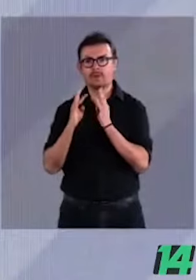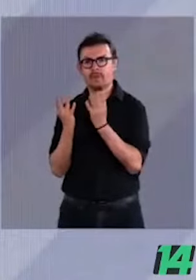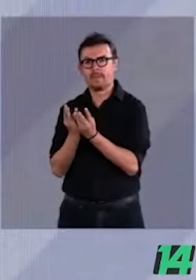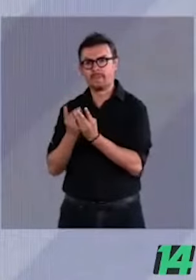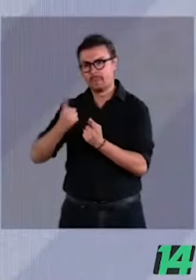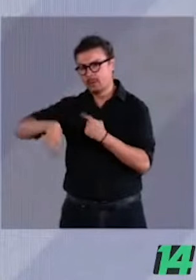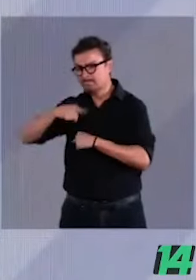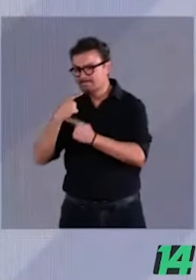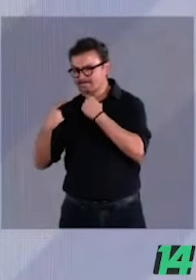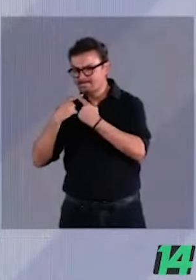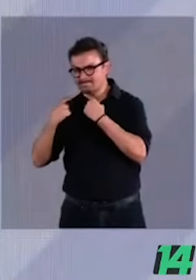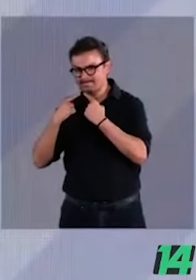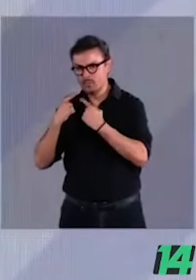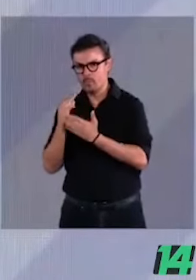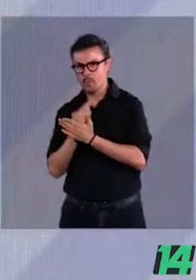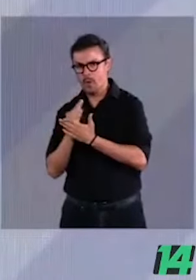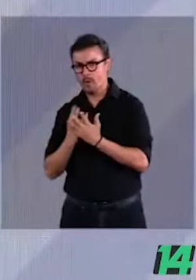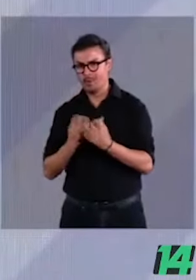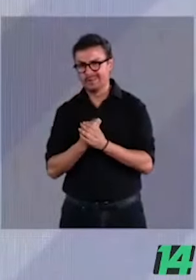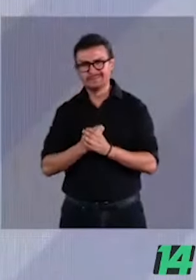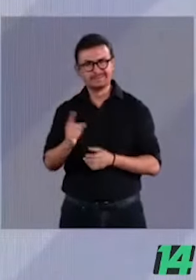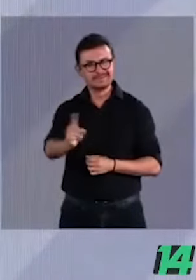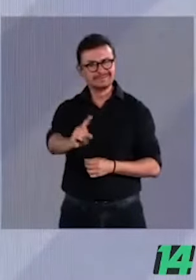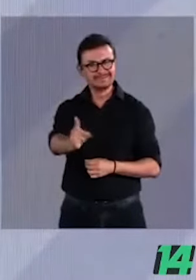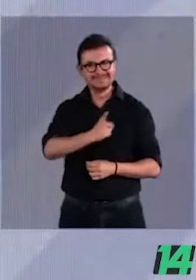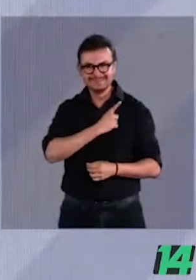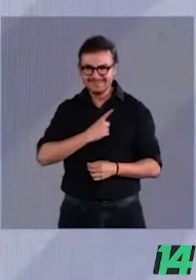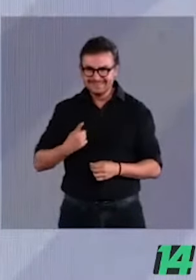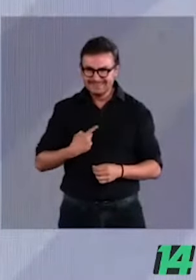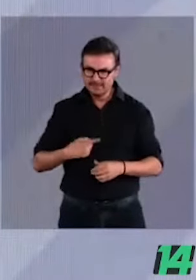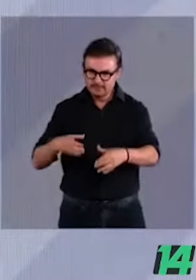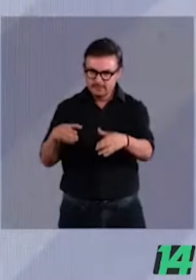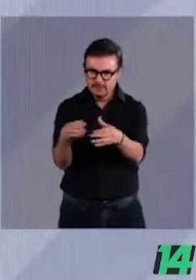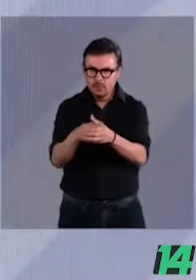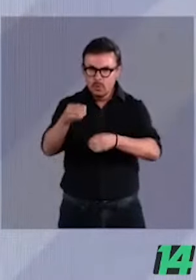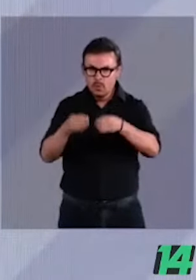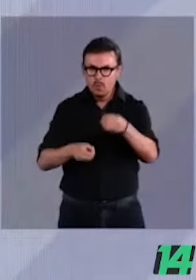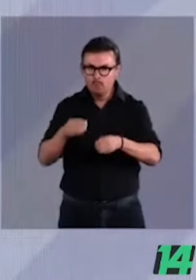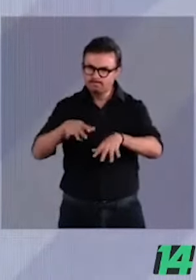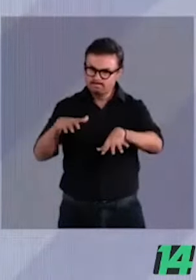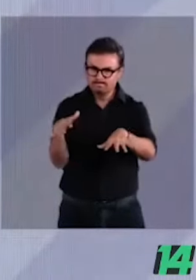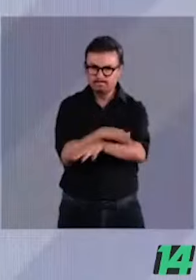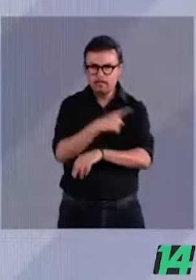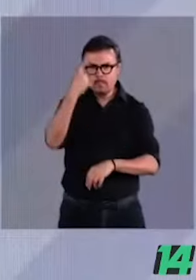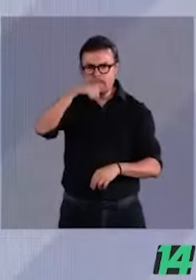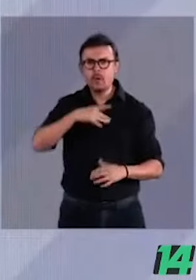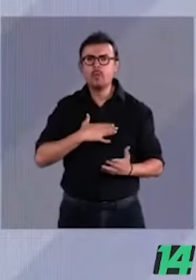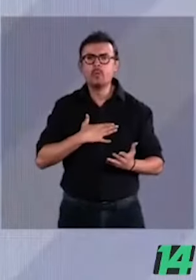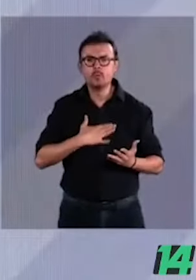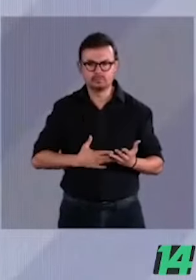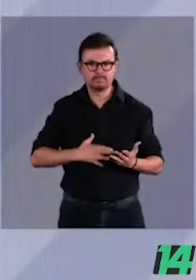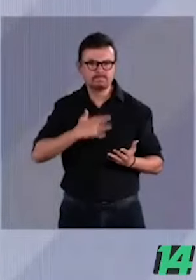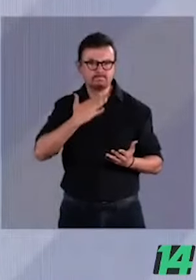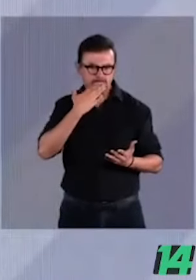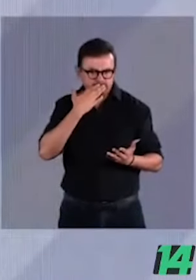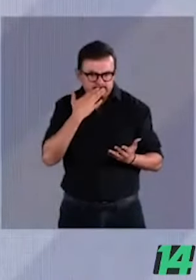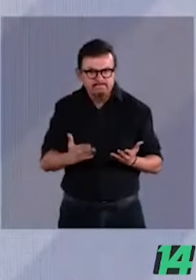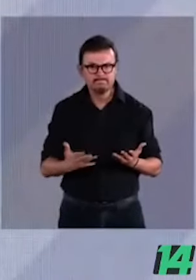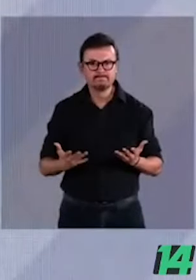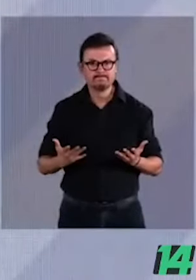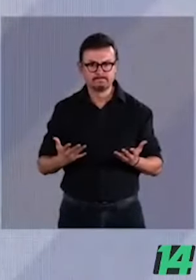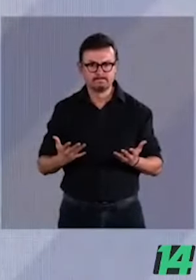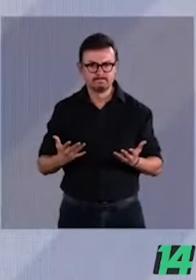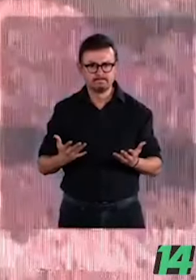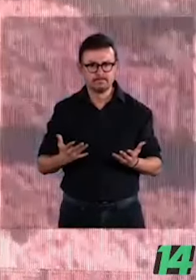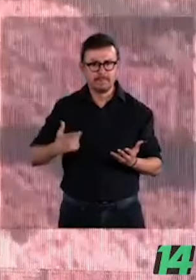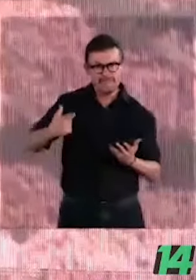tener congruencia, hay que hacer una reforma al Poder Judicial para hacer más accesible la justicia y para que no solamente tenga justicia en México quien tiene